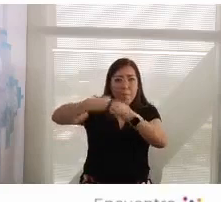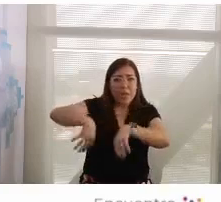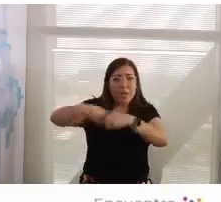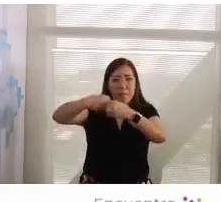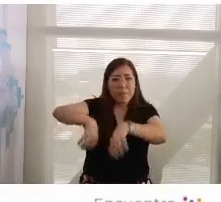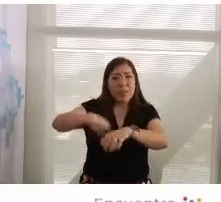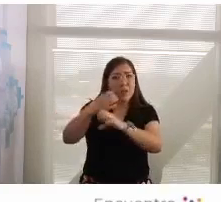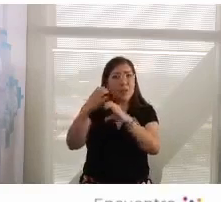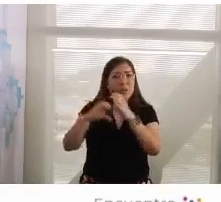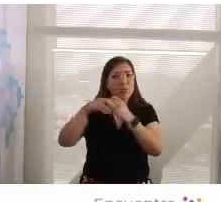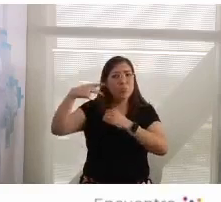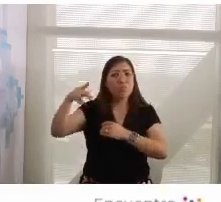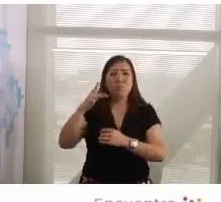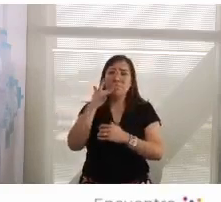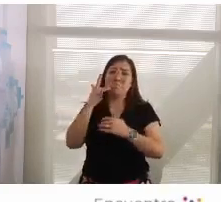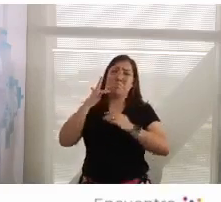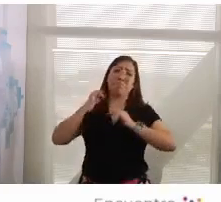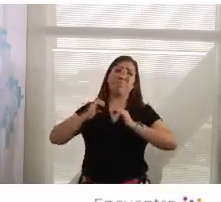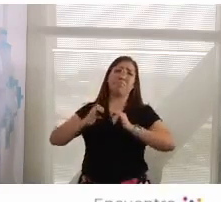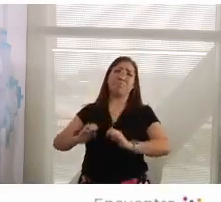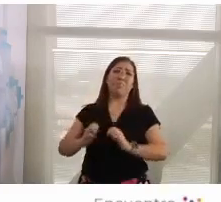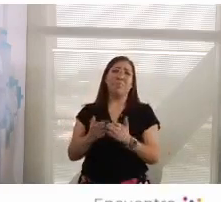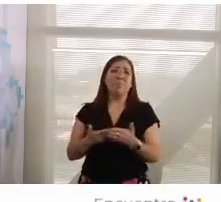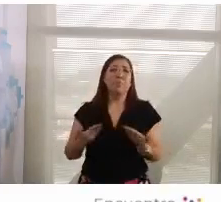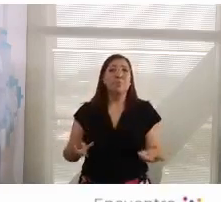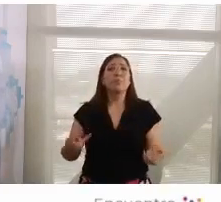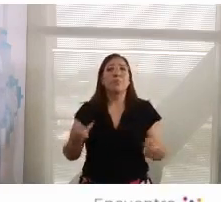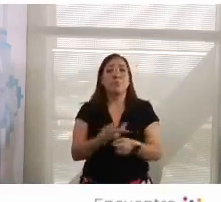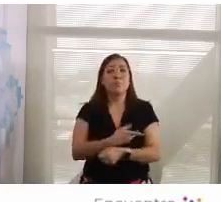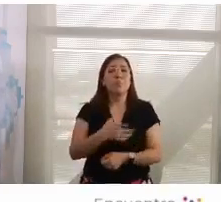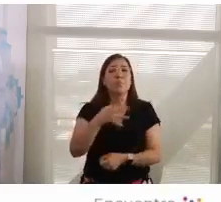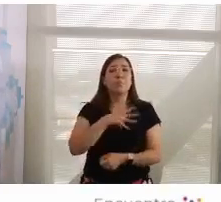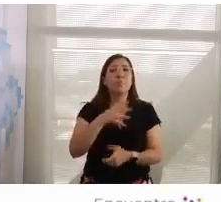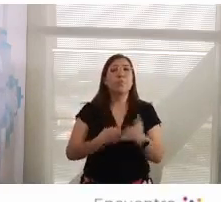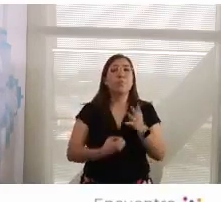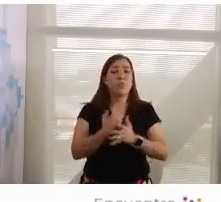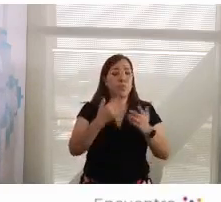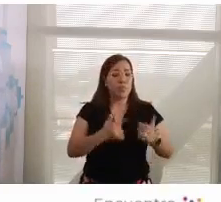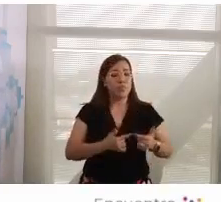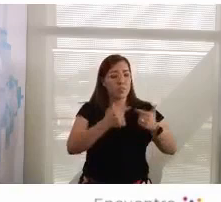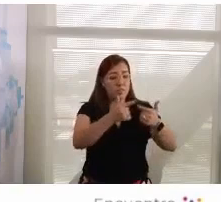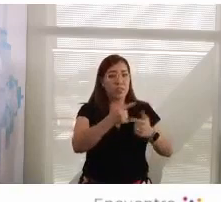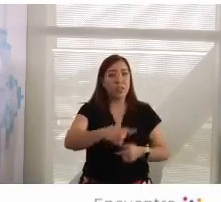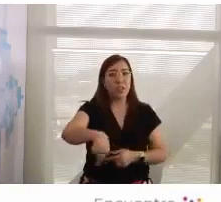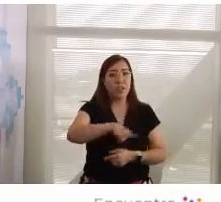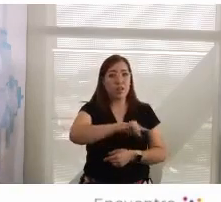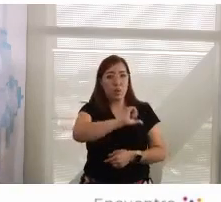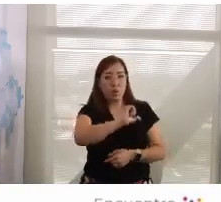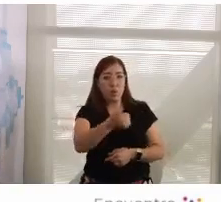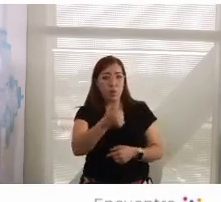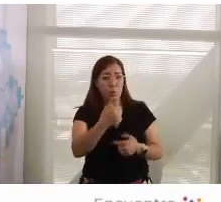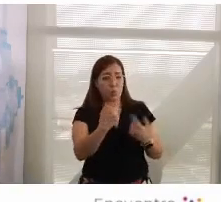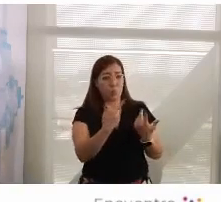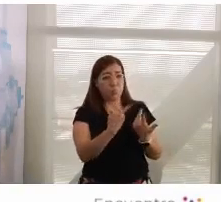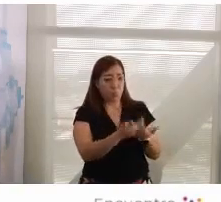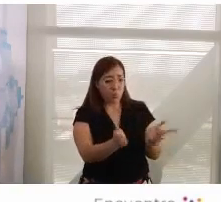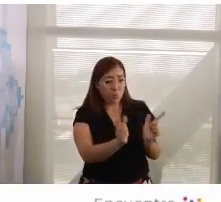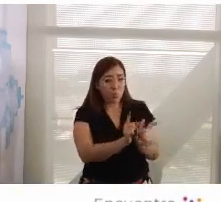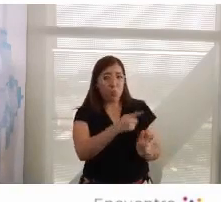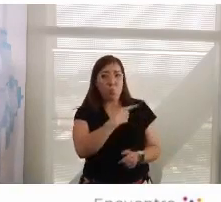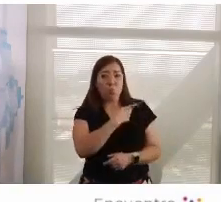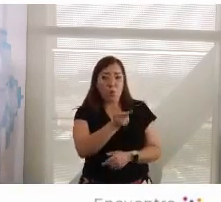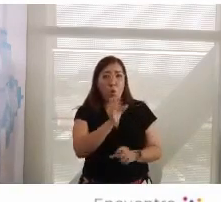ven fazendo una interpelação perante las clases médias bajas, las clases